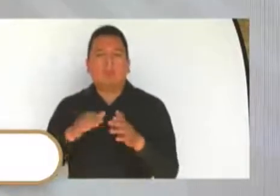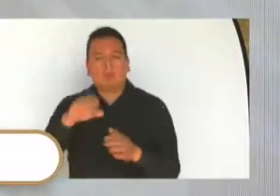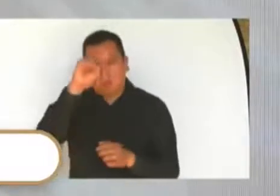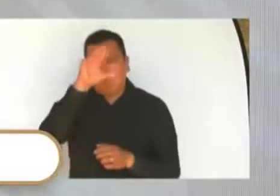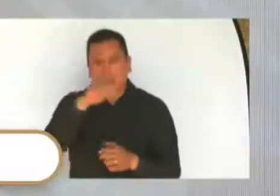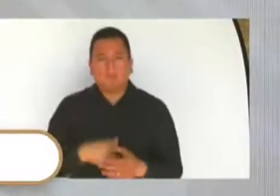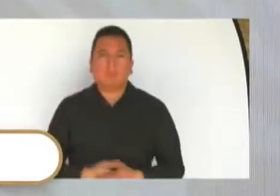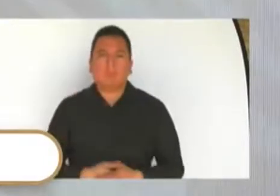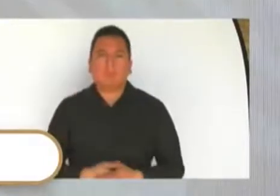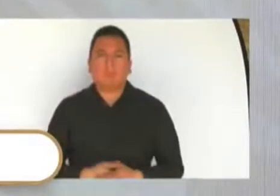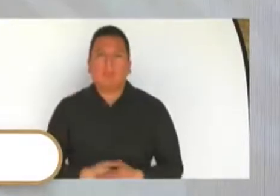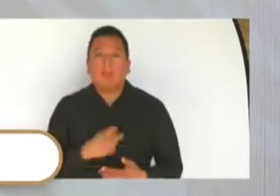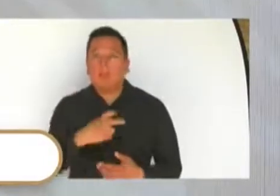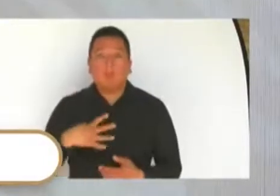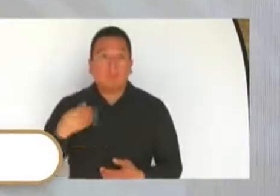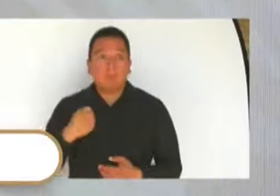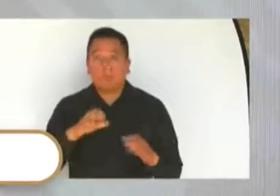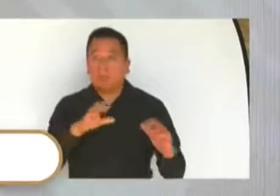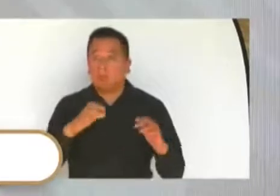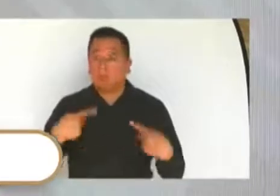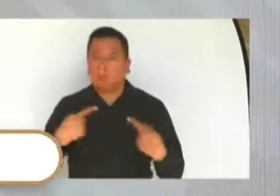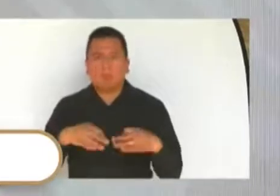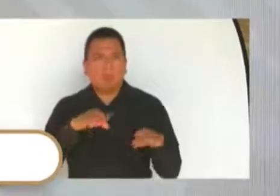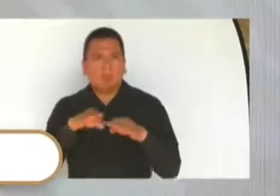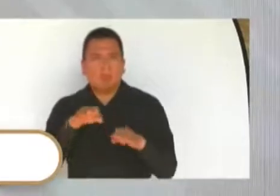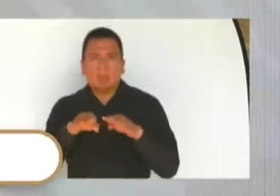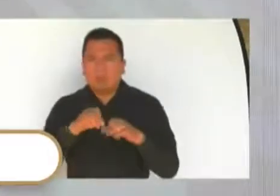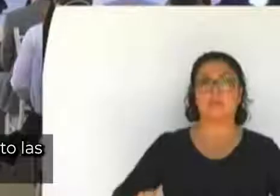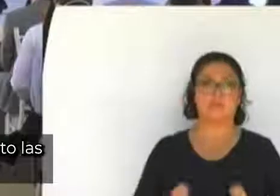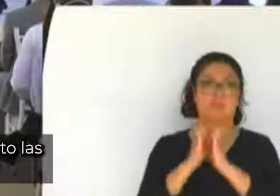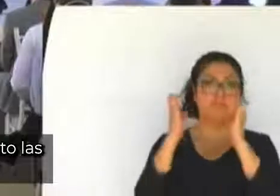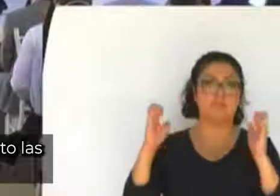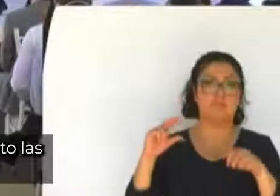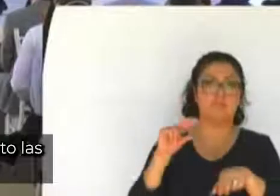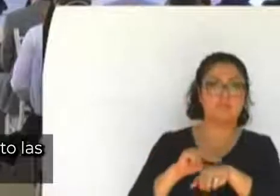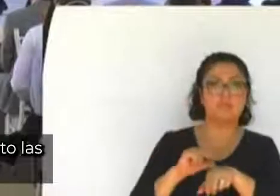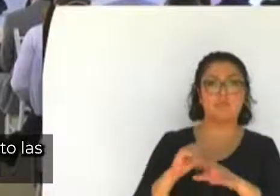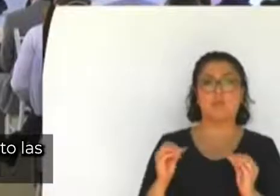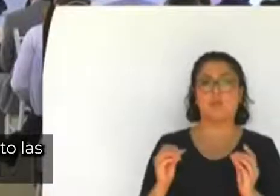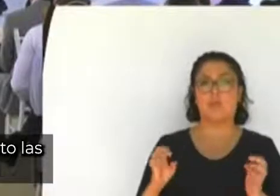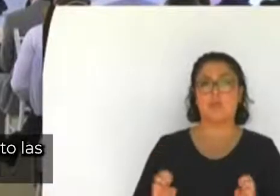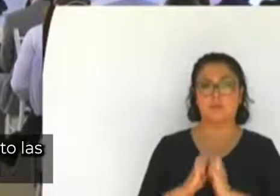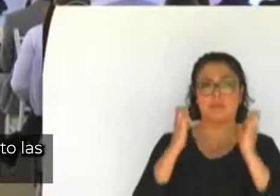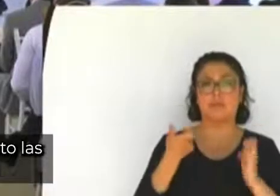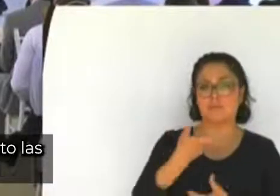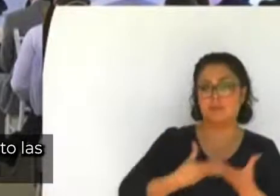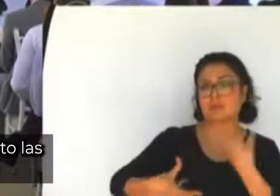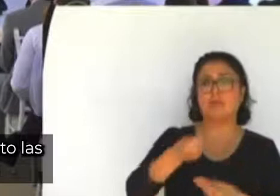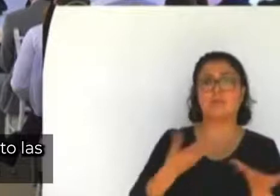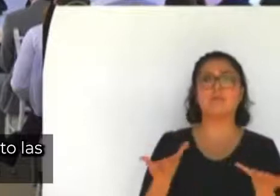por la salud de los y las trabajadoras de este importante sector. Fue la industria minera quien tenía